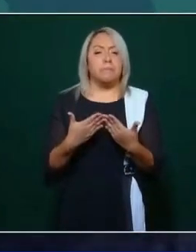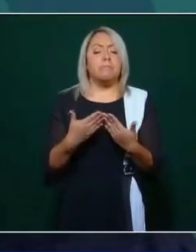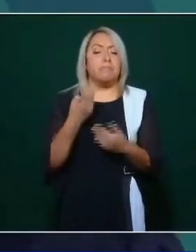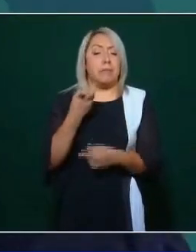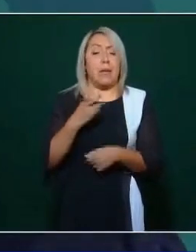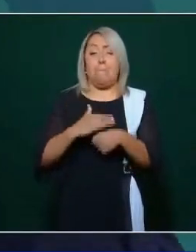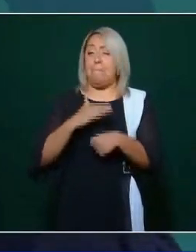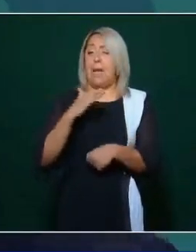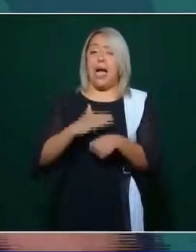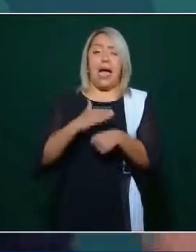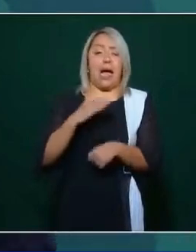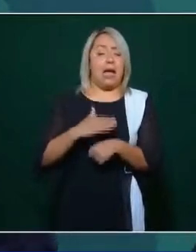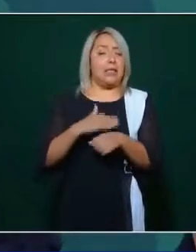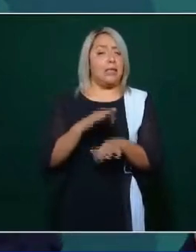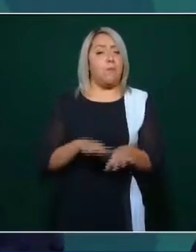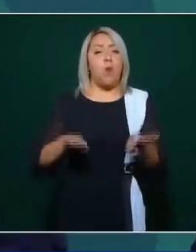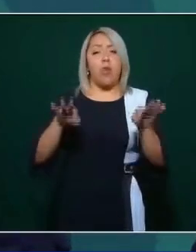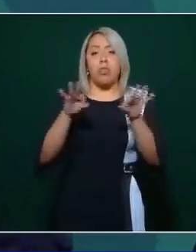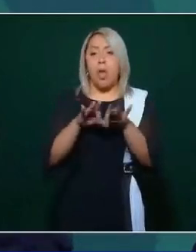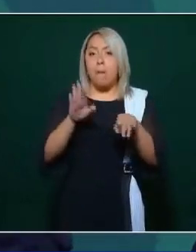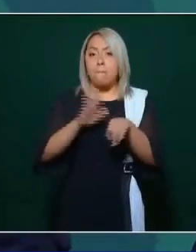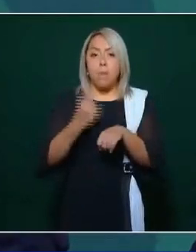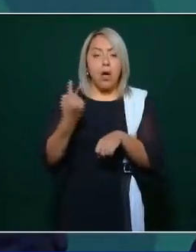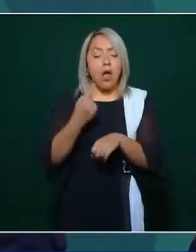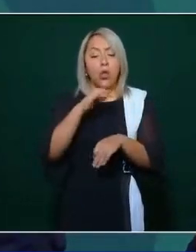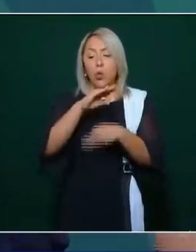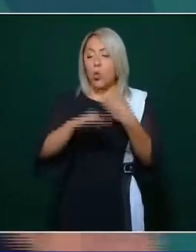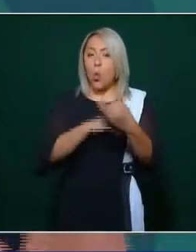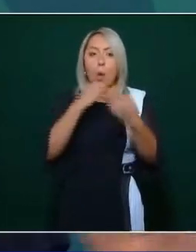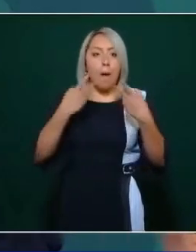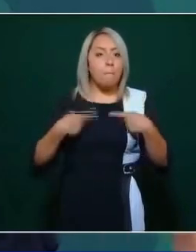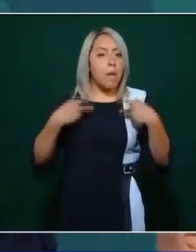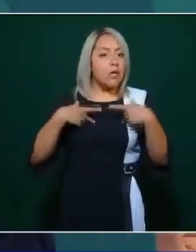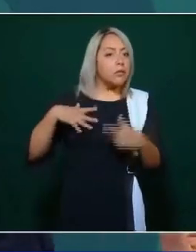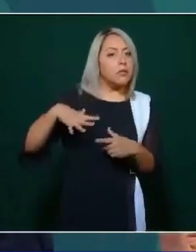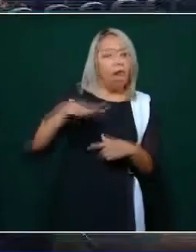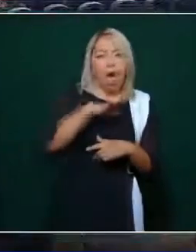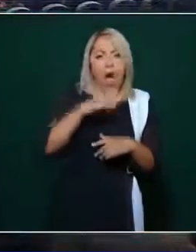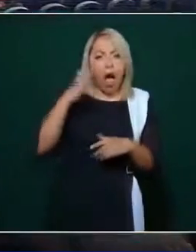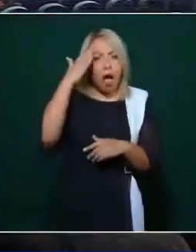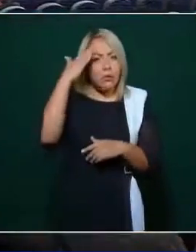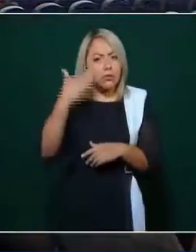todo el pueblo está despierto, está consciente.